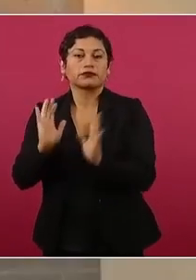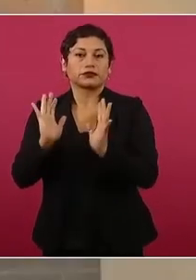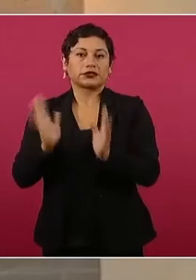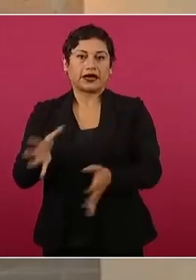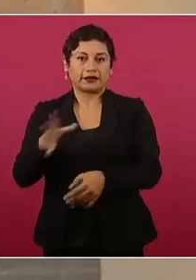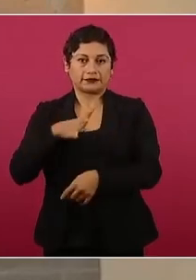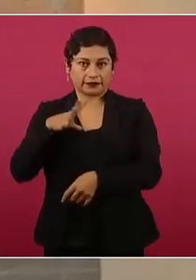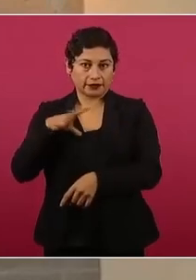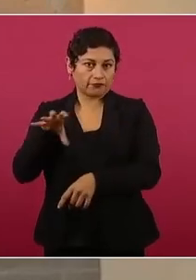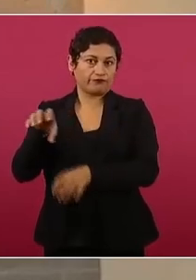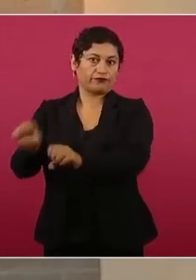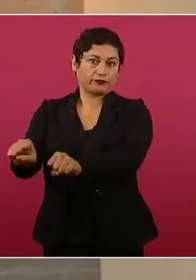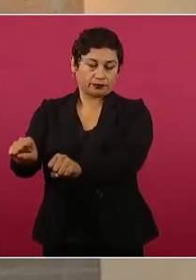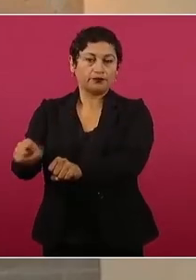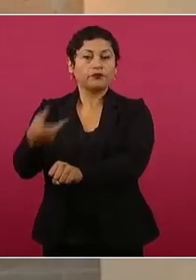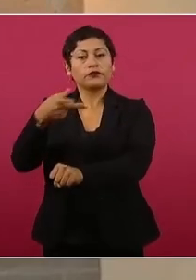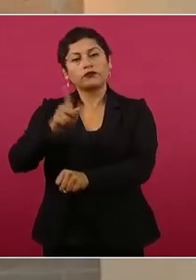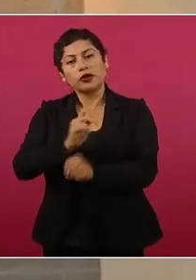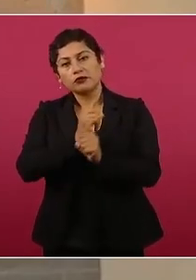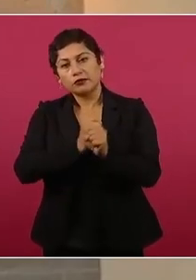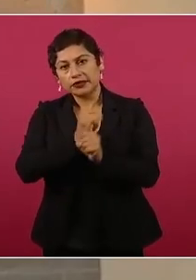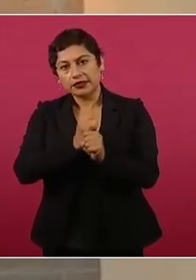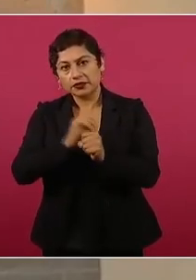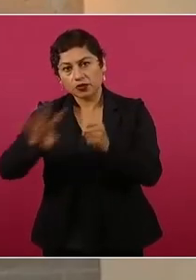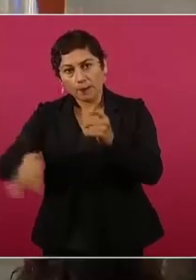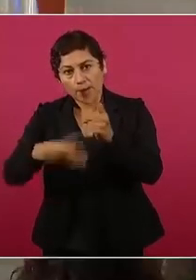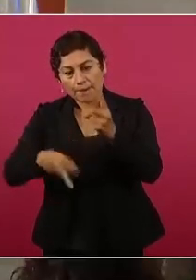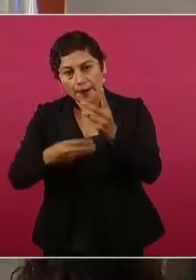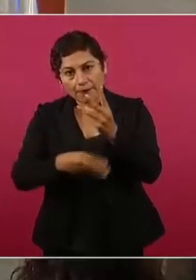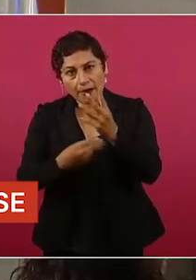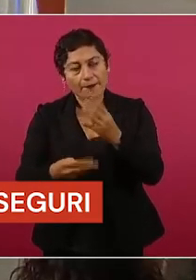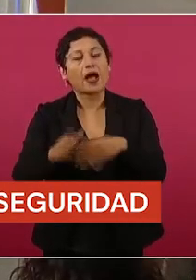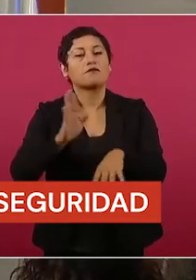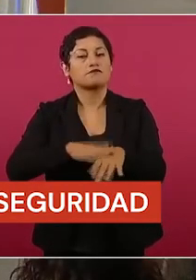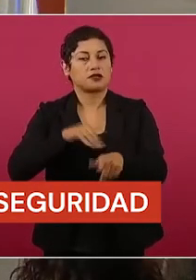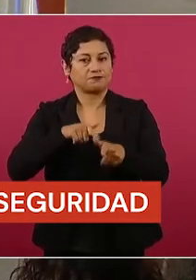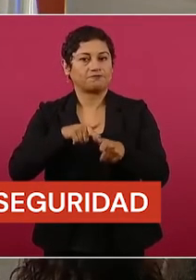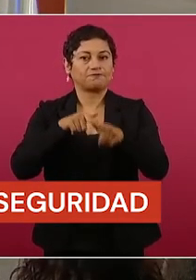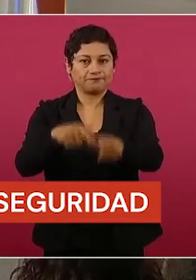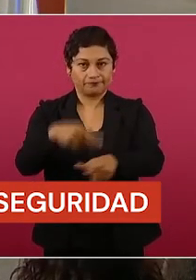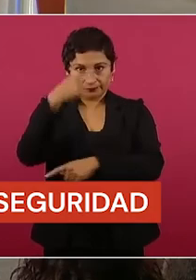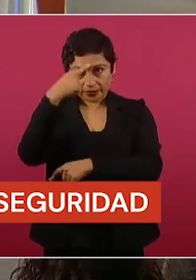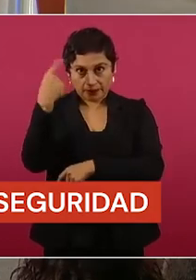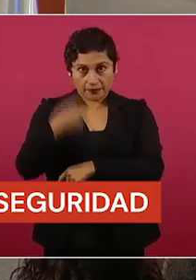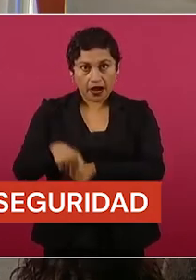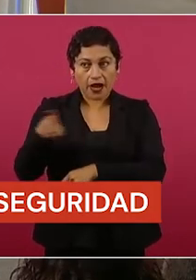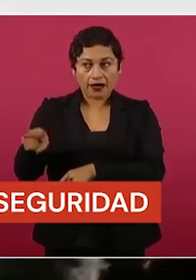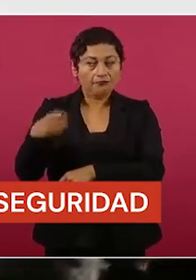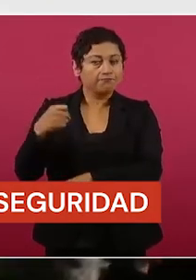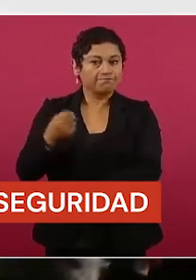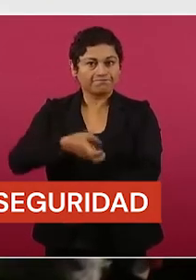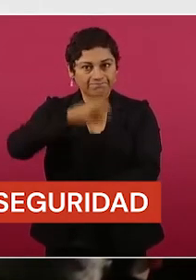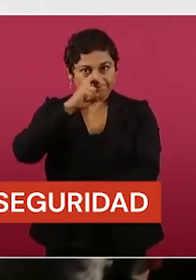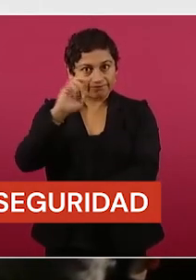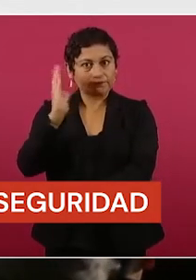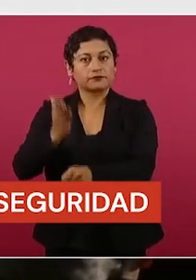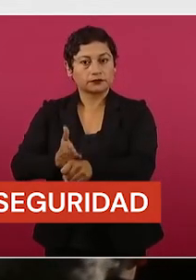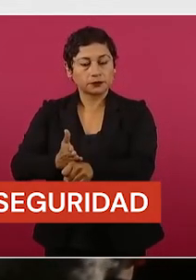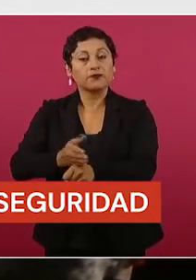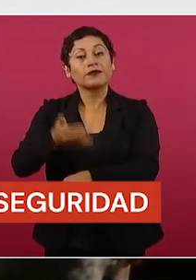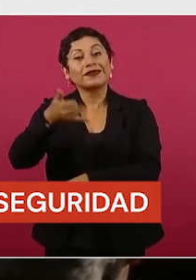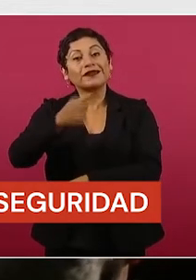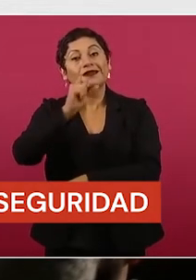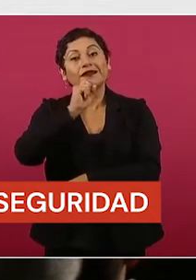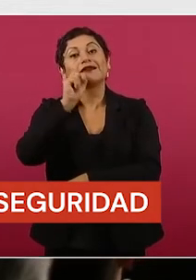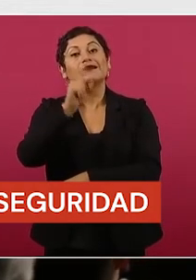en las investigaciones complementarias para robustecer los procesos penales y siguen las acciones de búsqueda